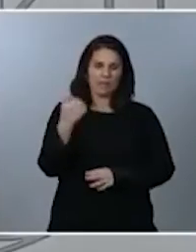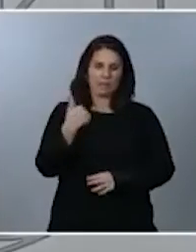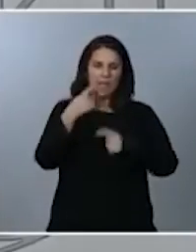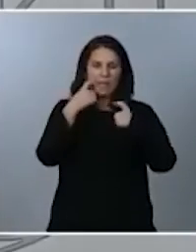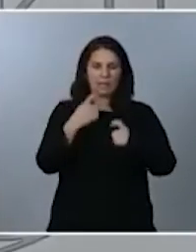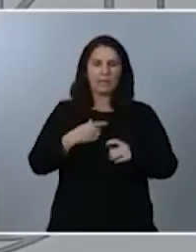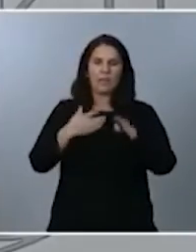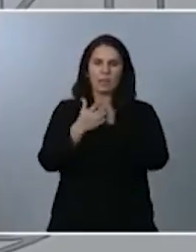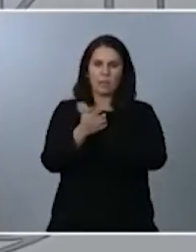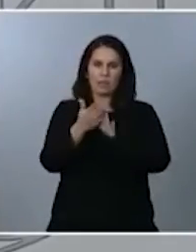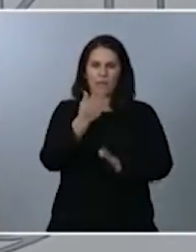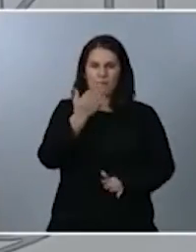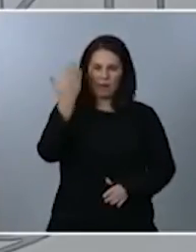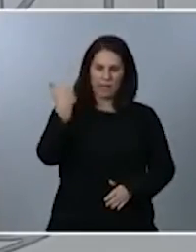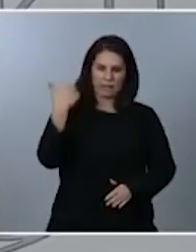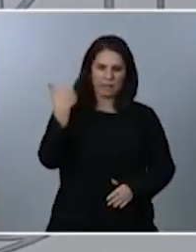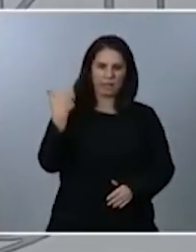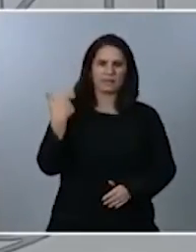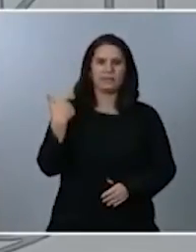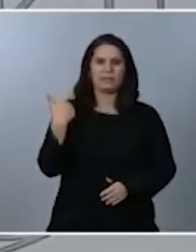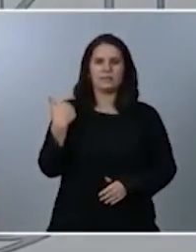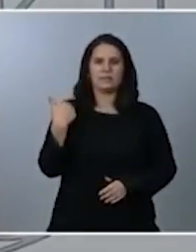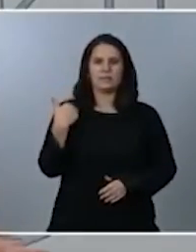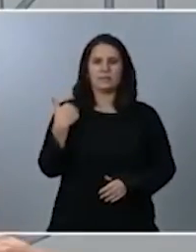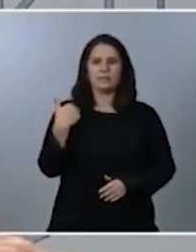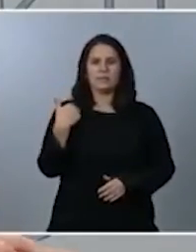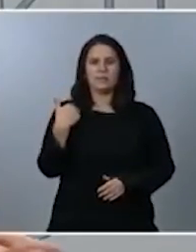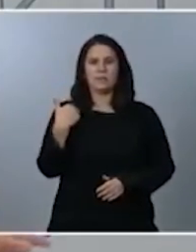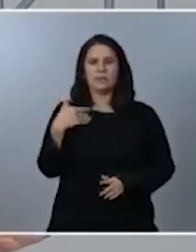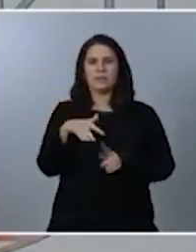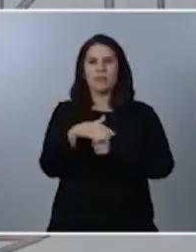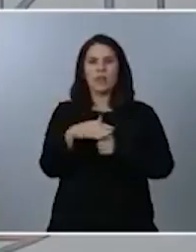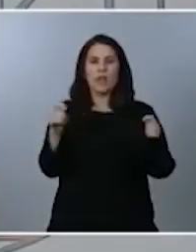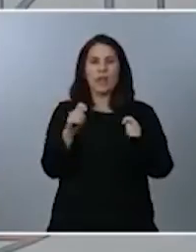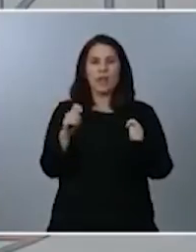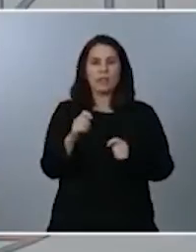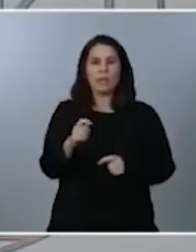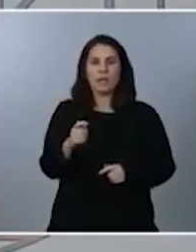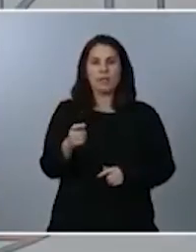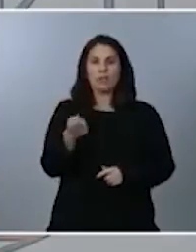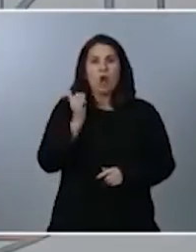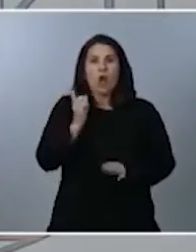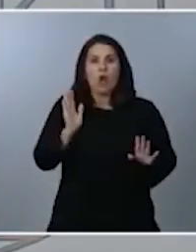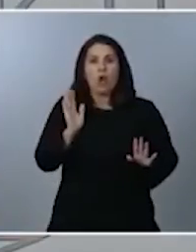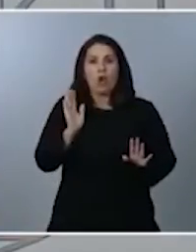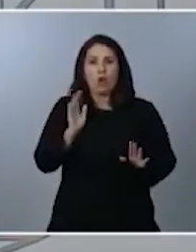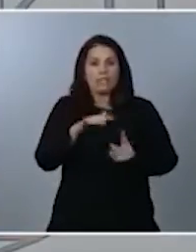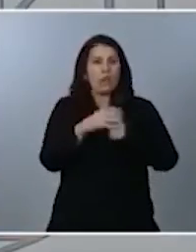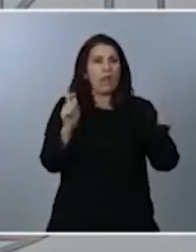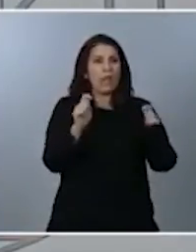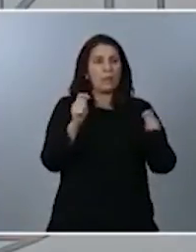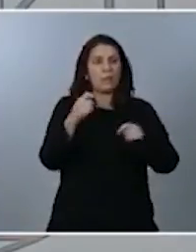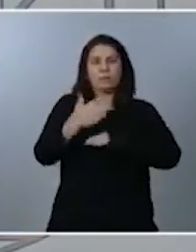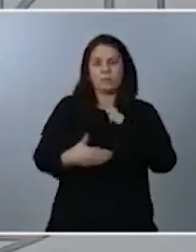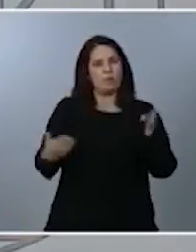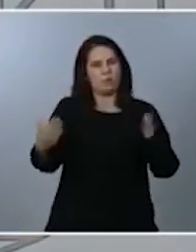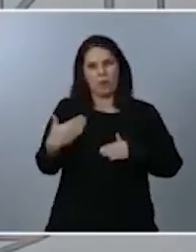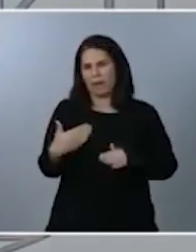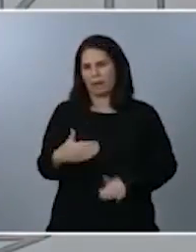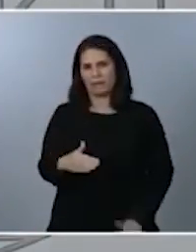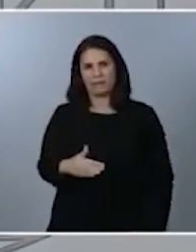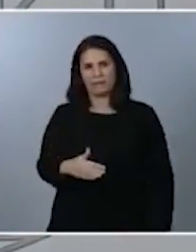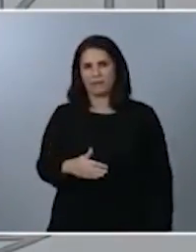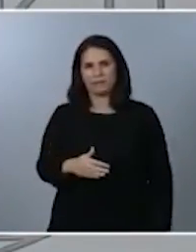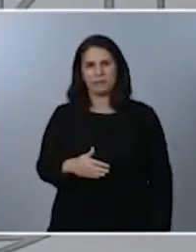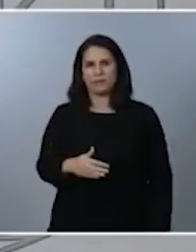de por sí solo no contempla ningún tipo de restricción por tanto el único argumento que el gobierno